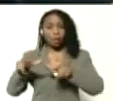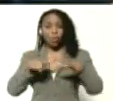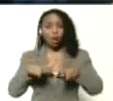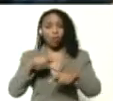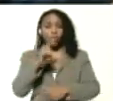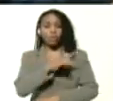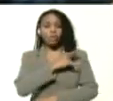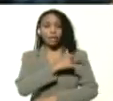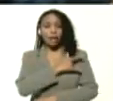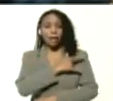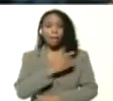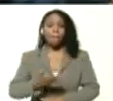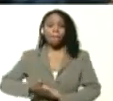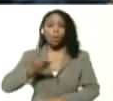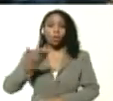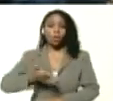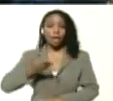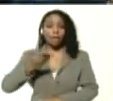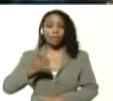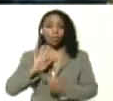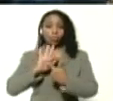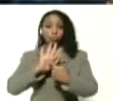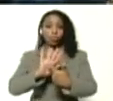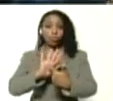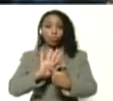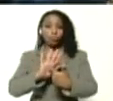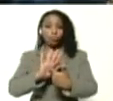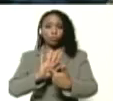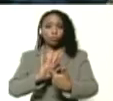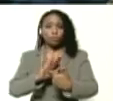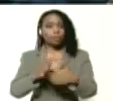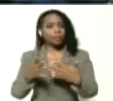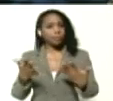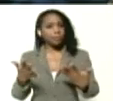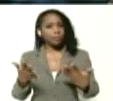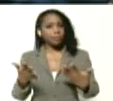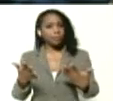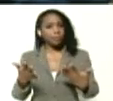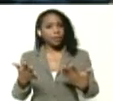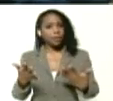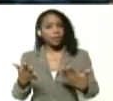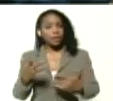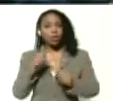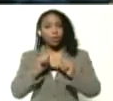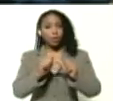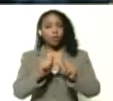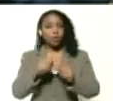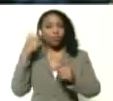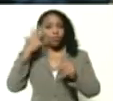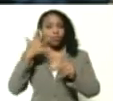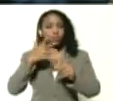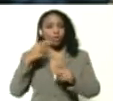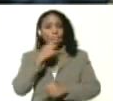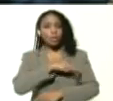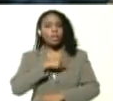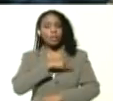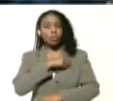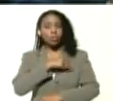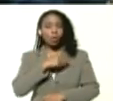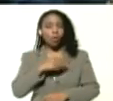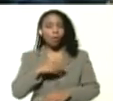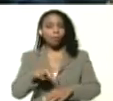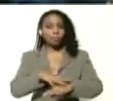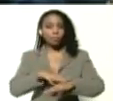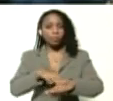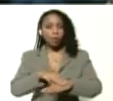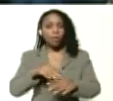universitaria es importante señalar señor presidente que siguiendo sus instrucciones la del ministro César Trump hemos tenido que retirarnos de